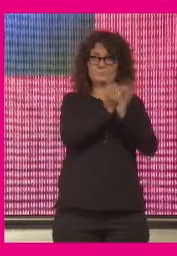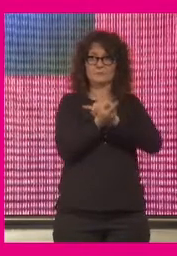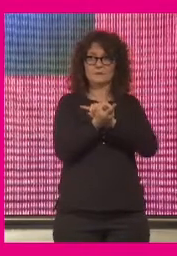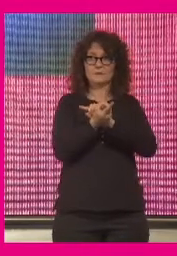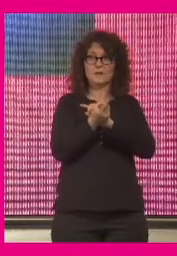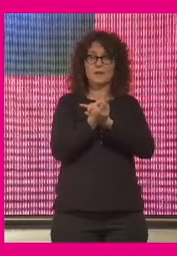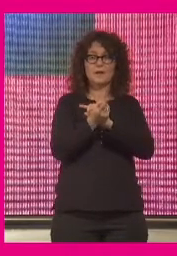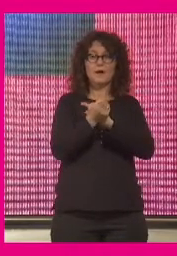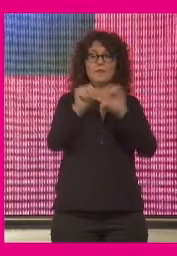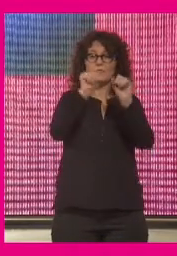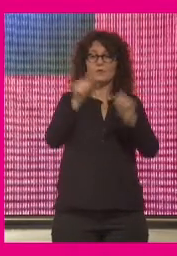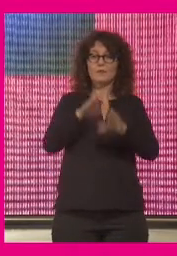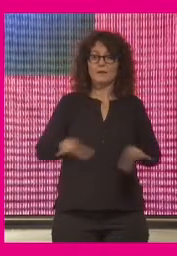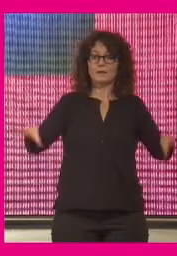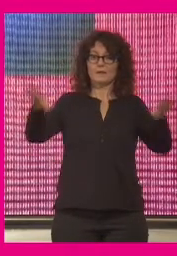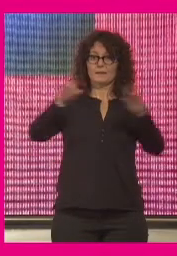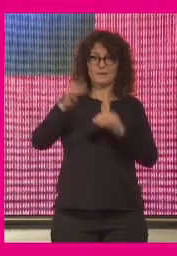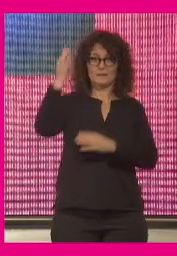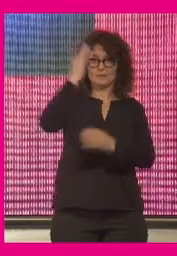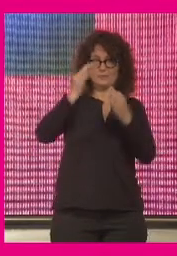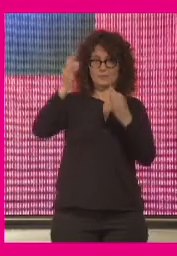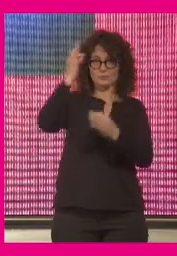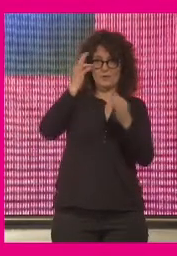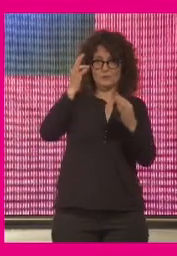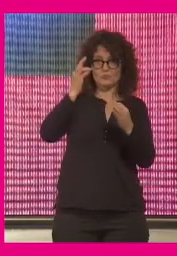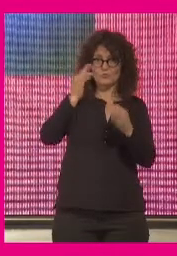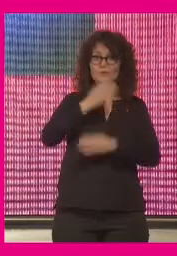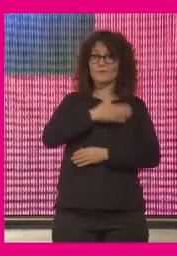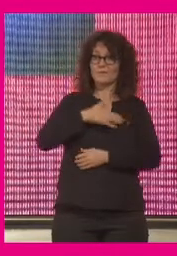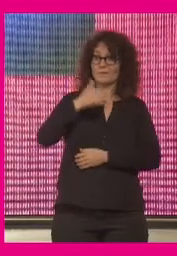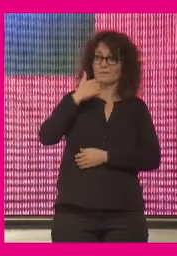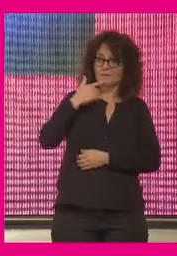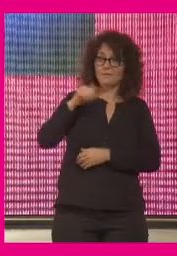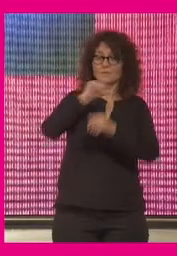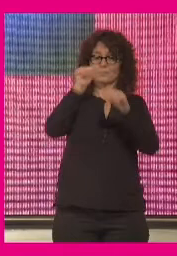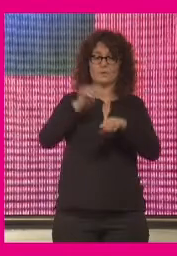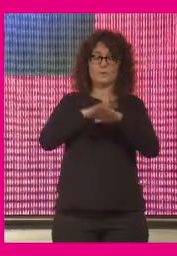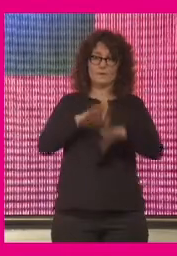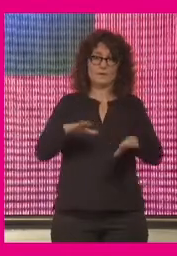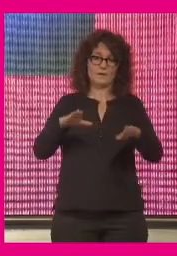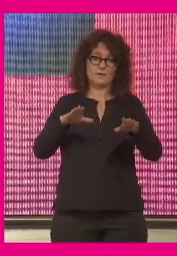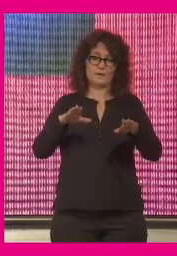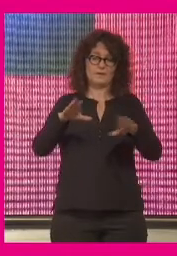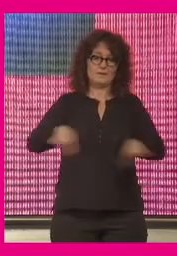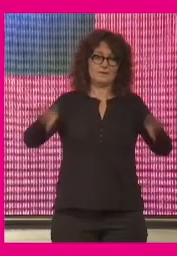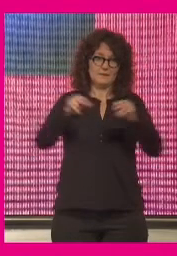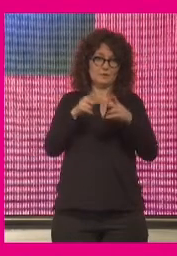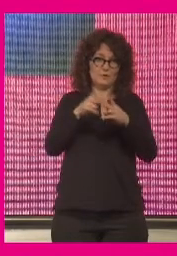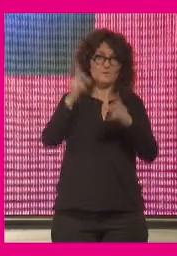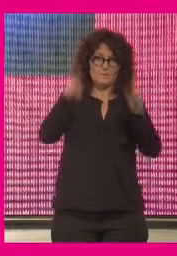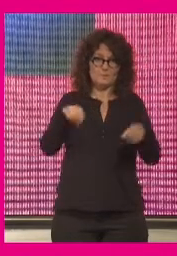solo en la tecnología también en la concepción de los datos y por tanto un cambio en nuestra manera de entender la sociedad